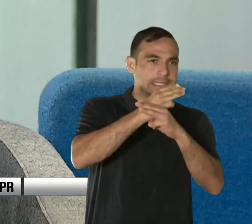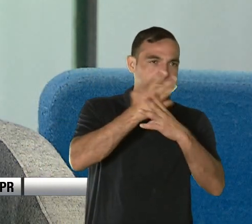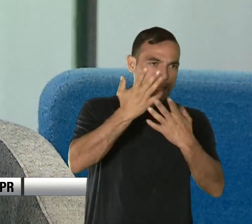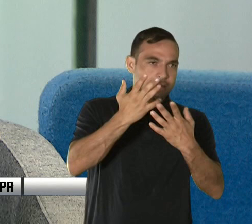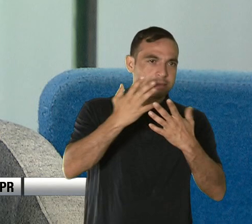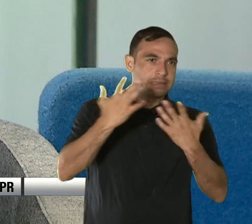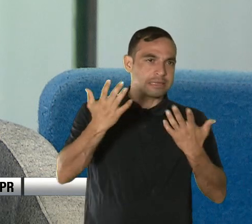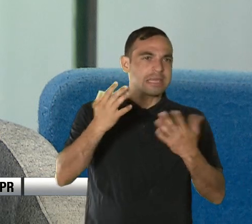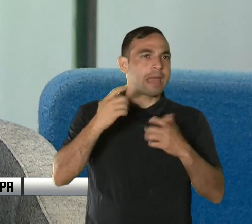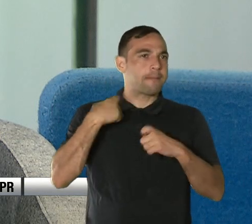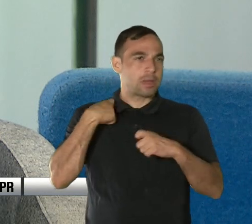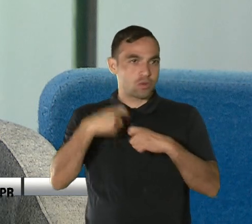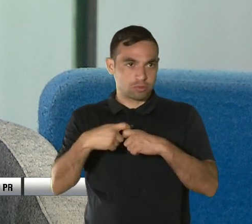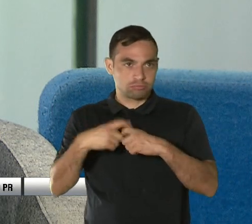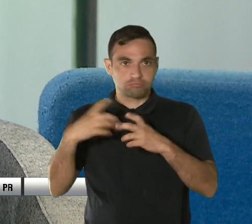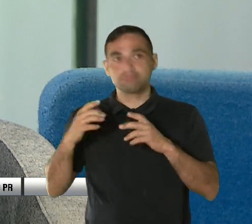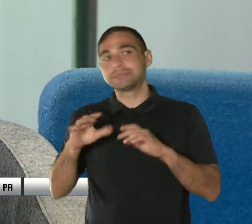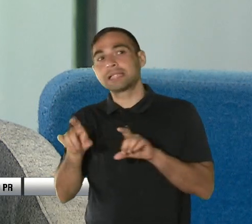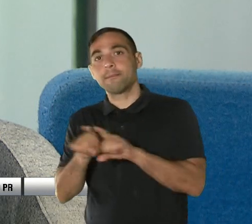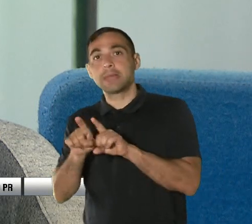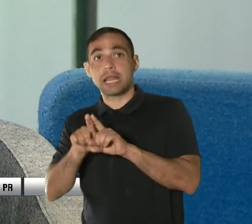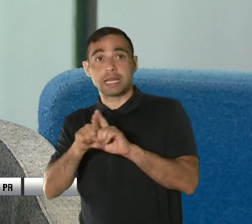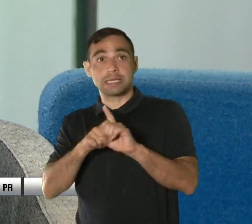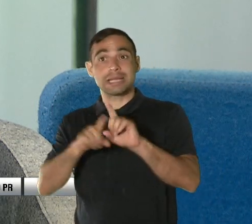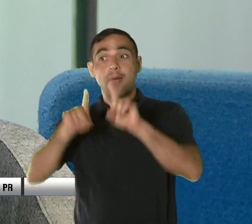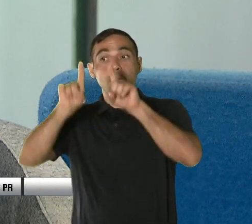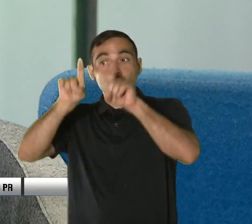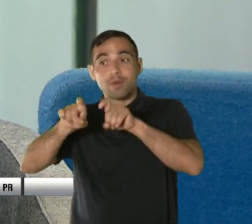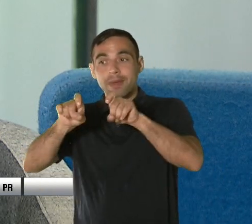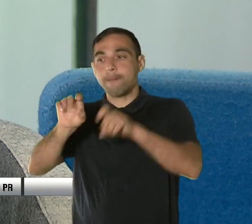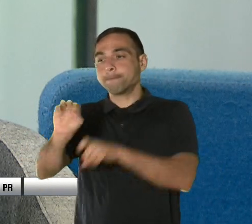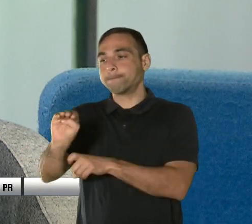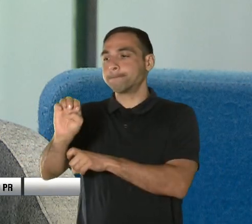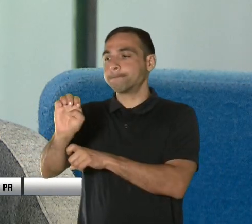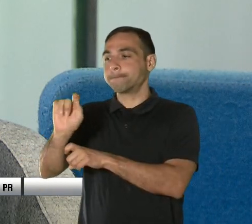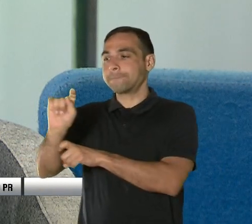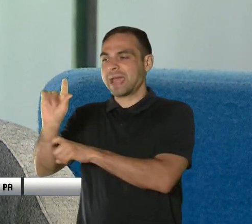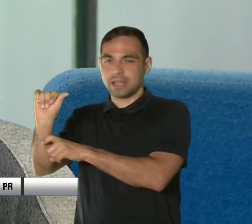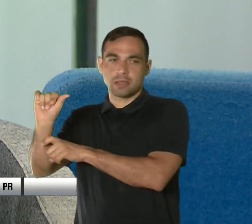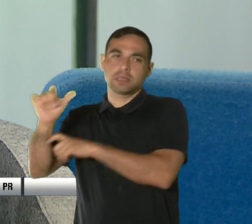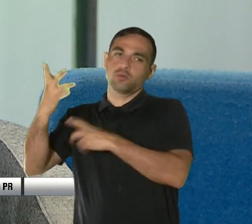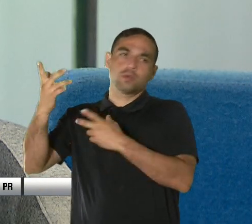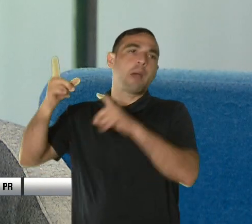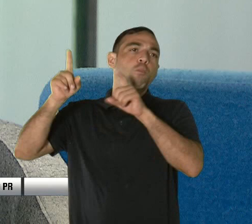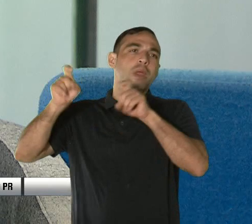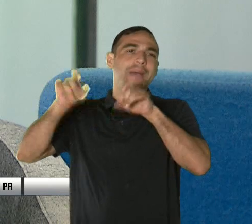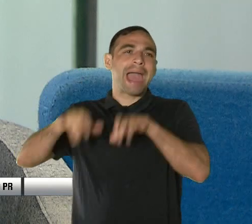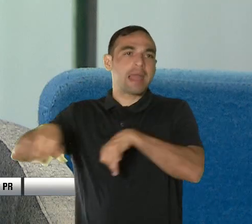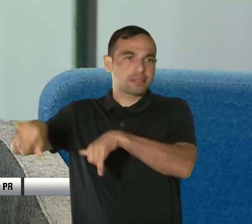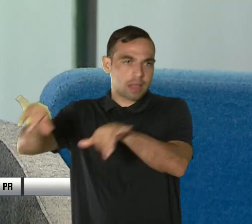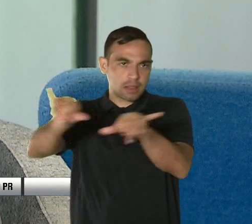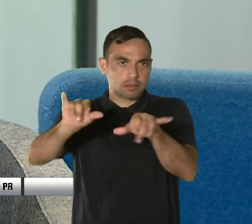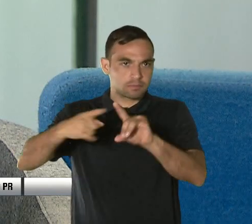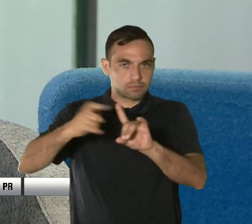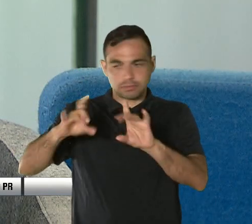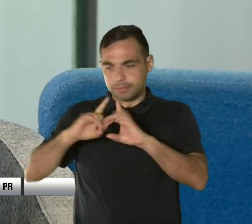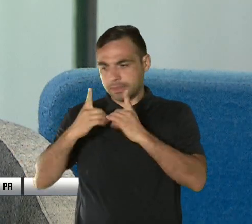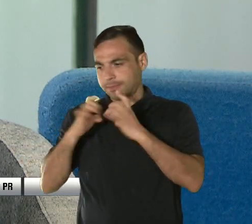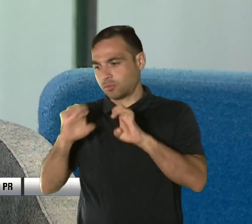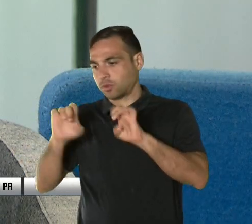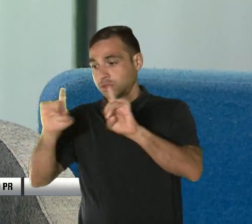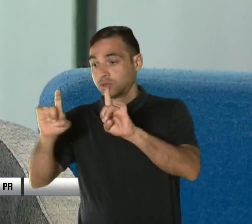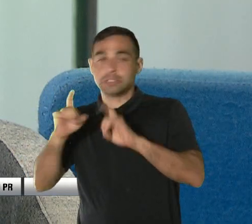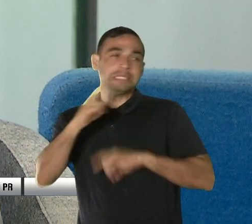crecimiento en la prueba meta, en la prueba estandarizada de la agencia. Y claro, que nuestros estudiantes también dominen las competencias